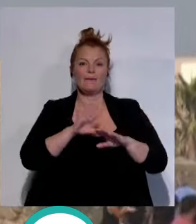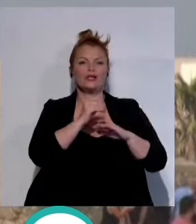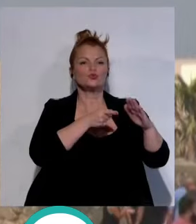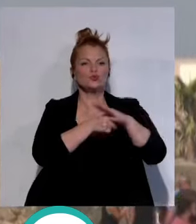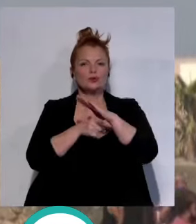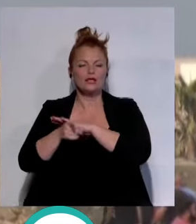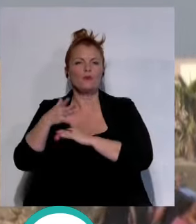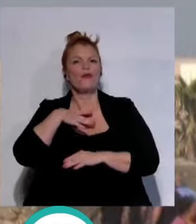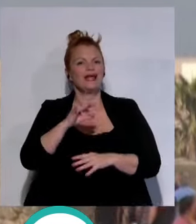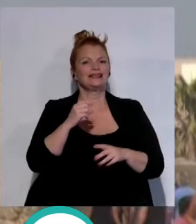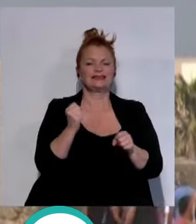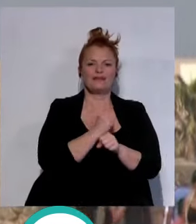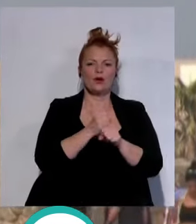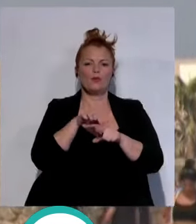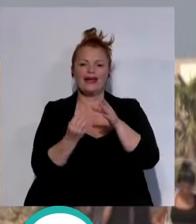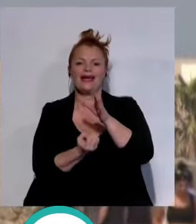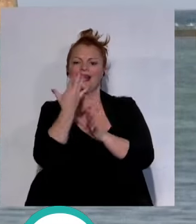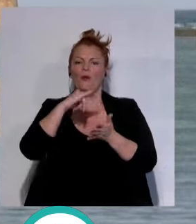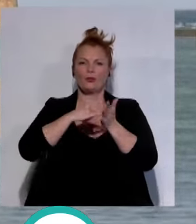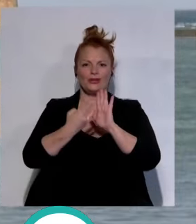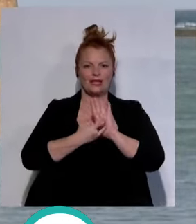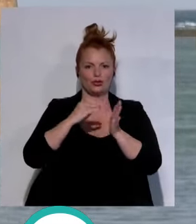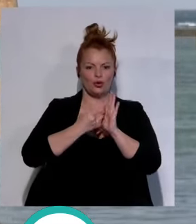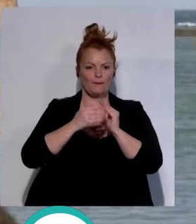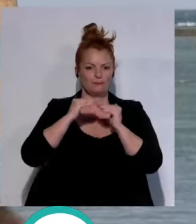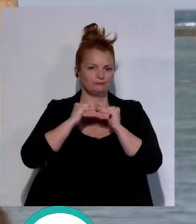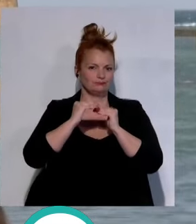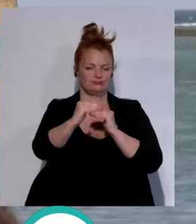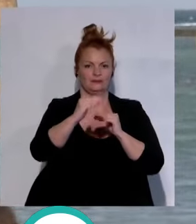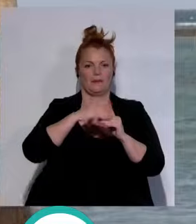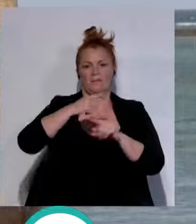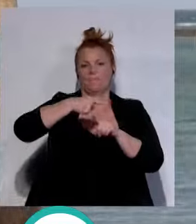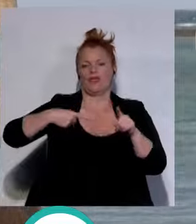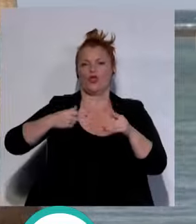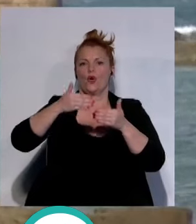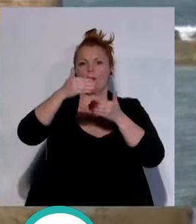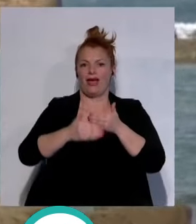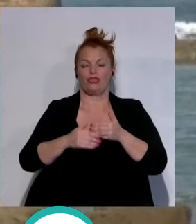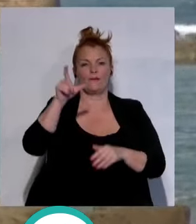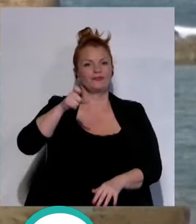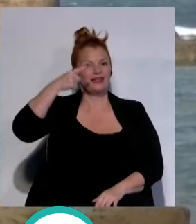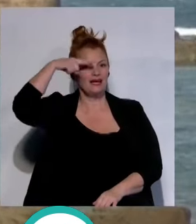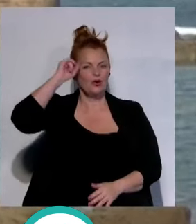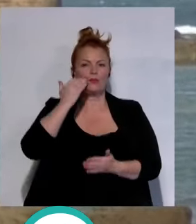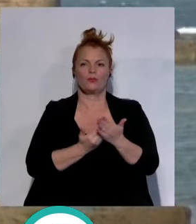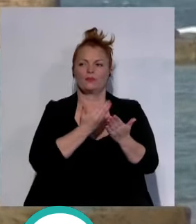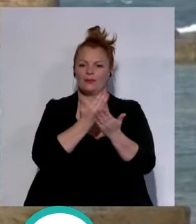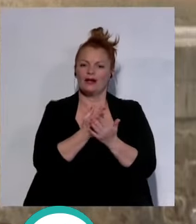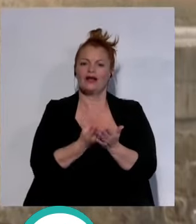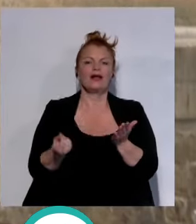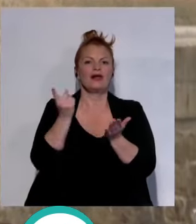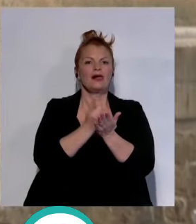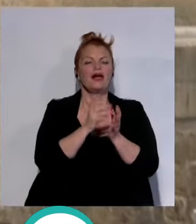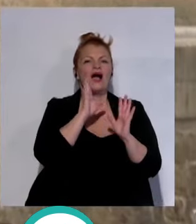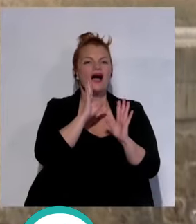y poder trabajar para crear un proyecto permanente para esta fortaleza a medio plazo el alcalde también ha propuesto regresar a la